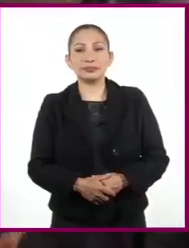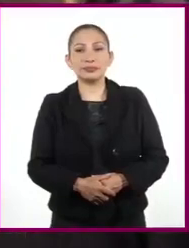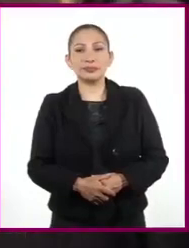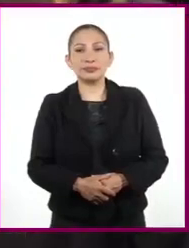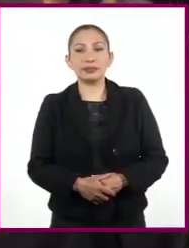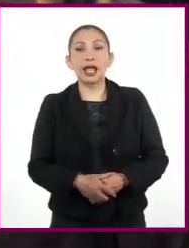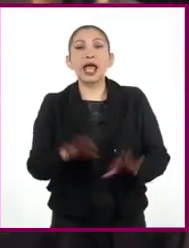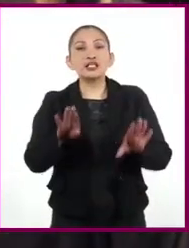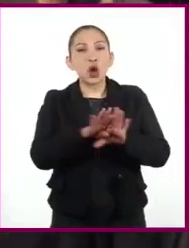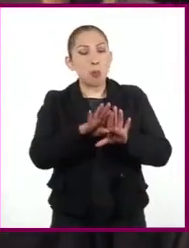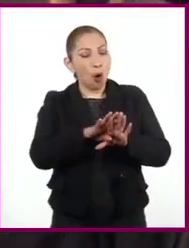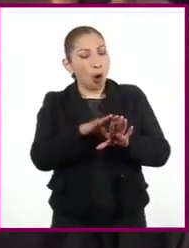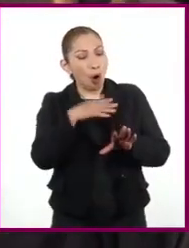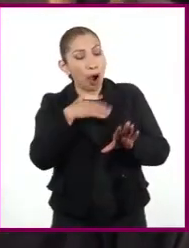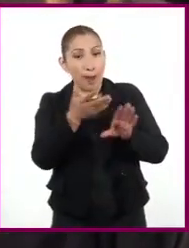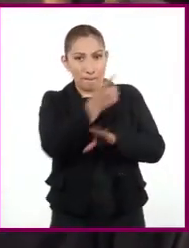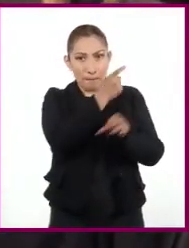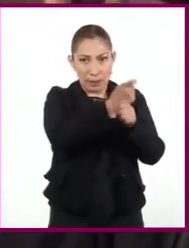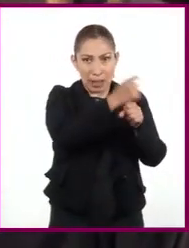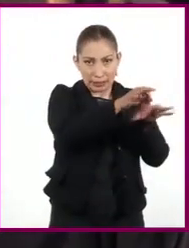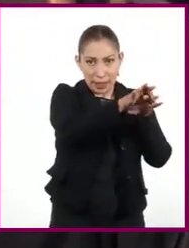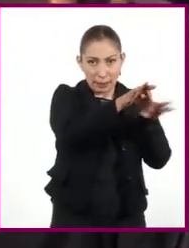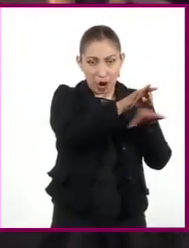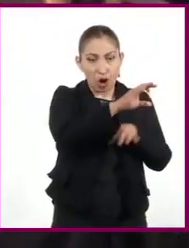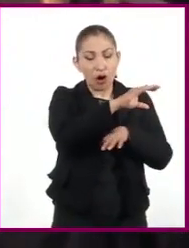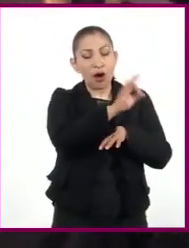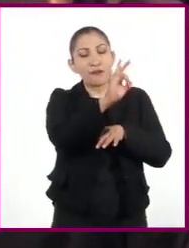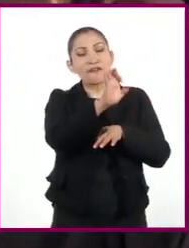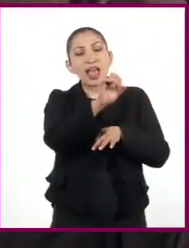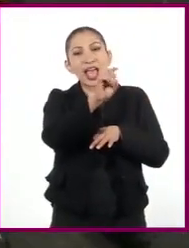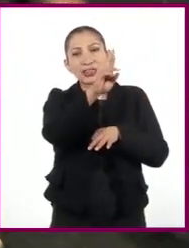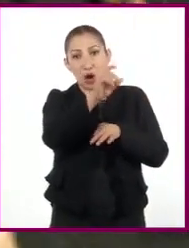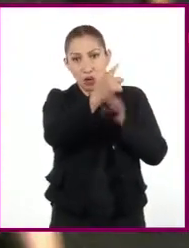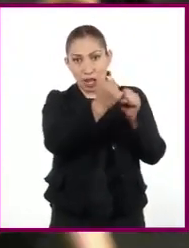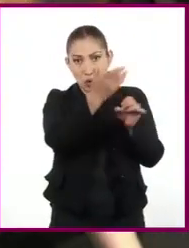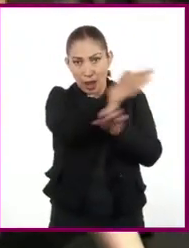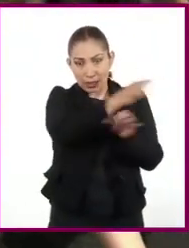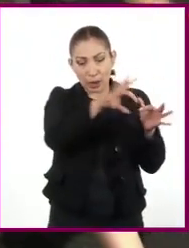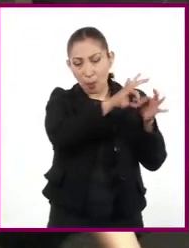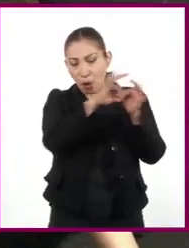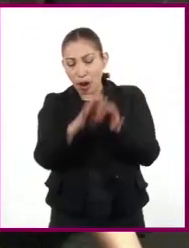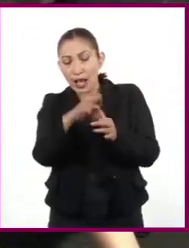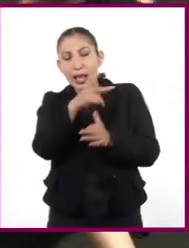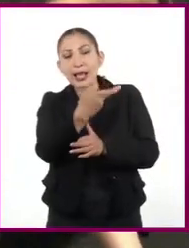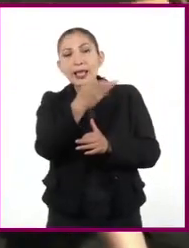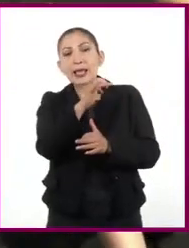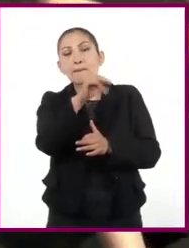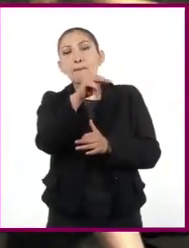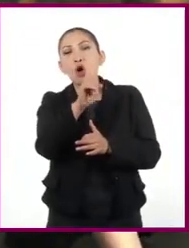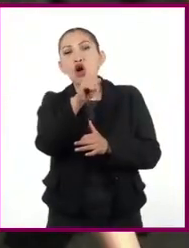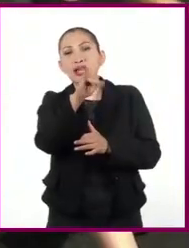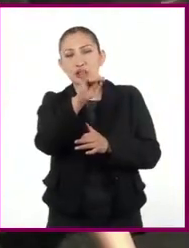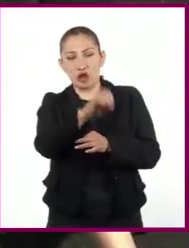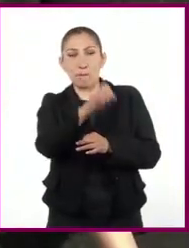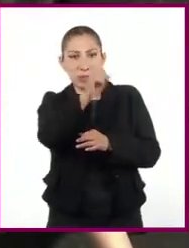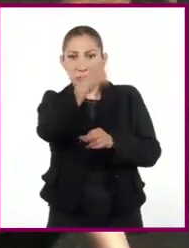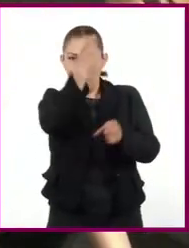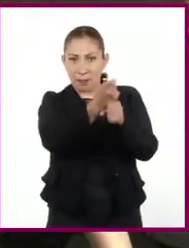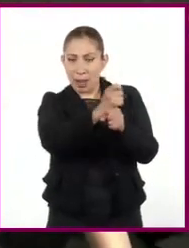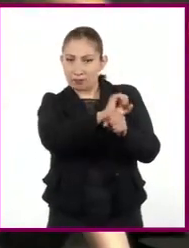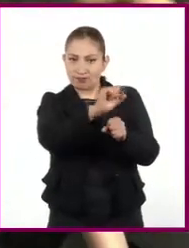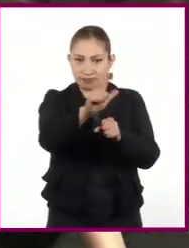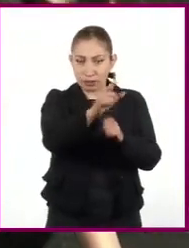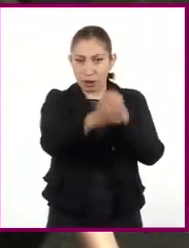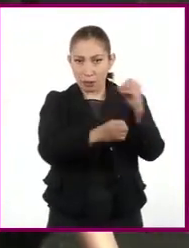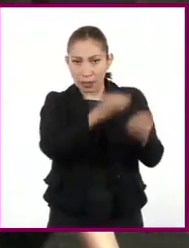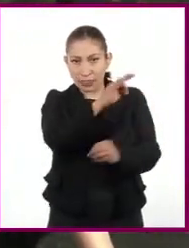Es una continuación, digamos, de nuestro primer trabajo que fue Fedra, el año pasado. Y Polito, era el protagonista también de nuestra obra